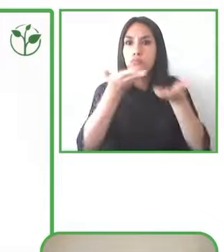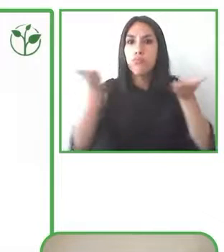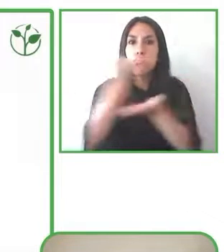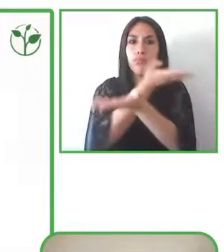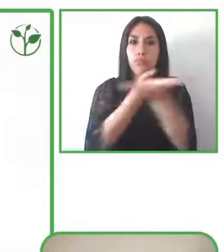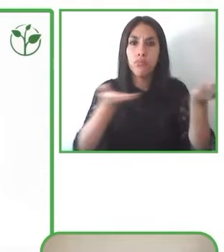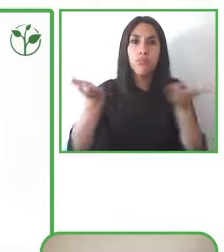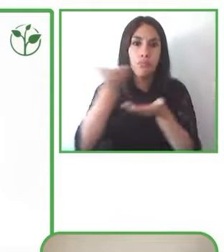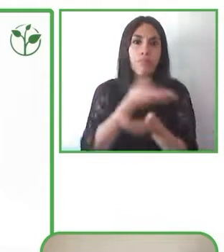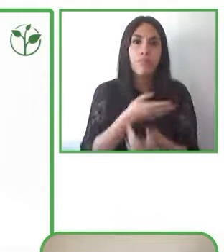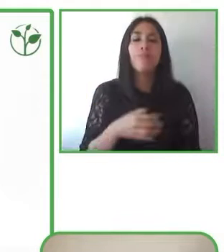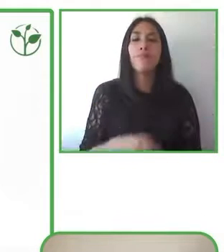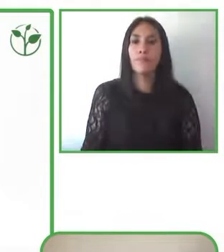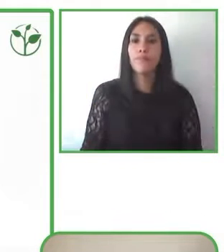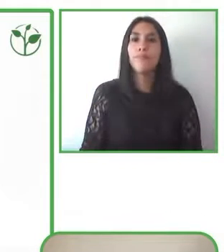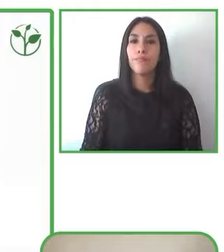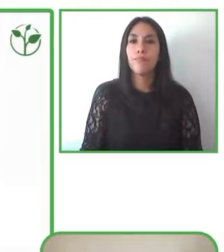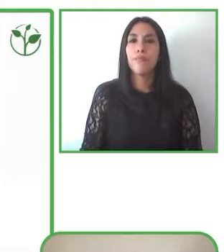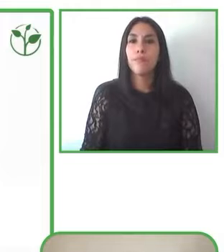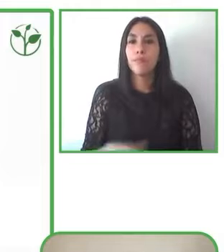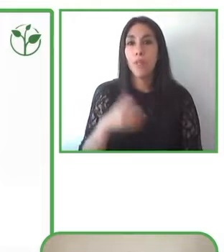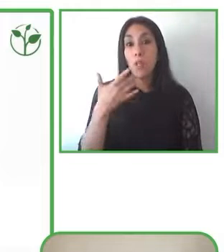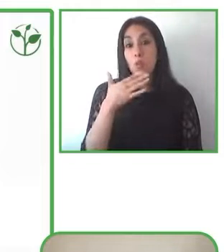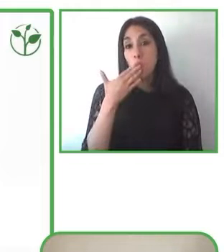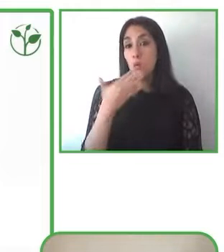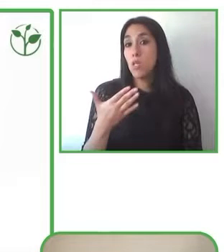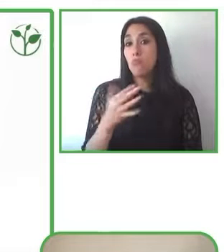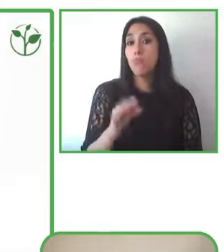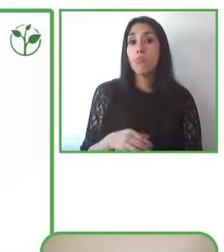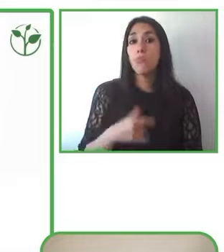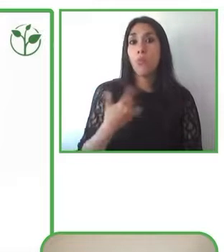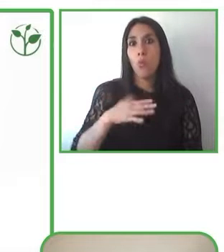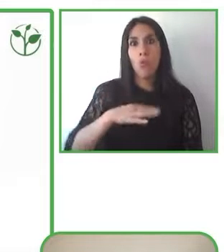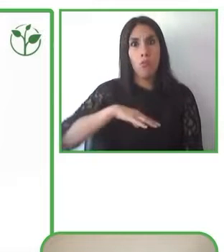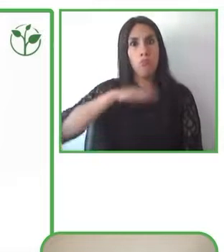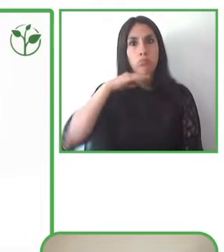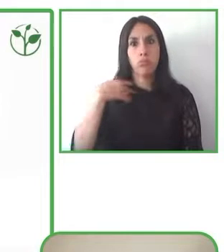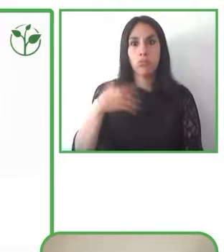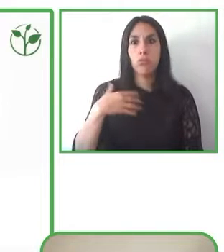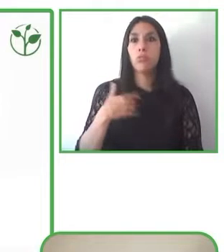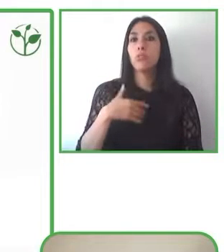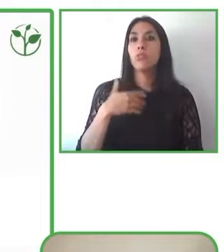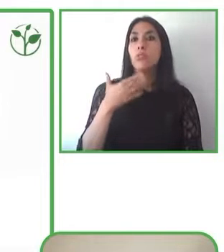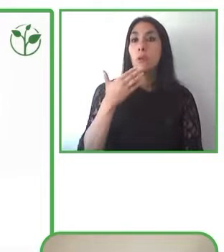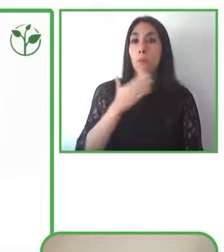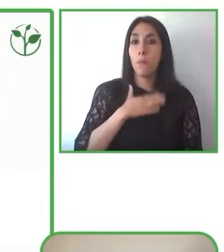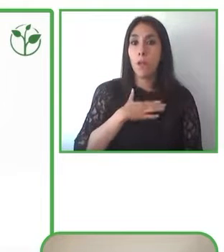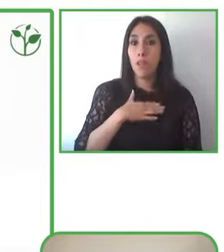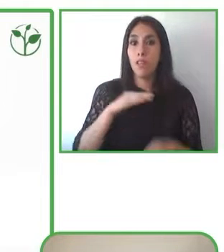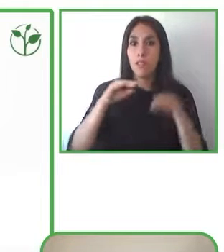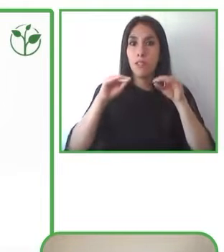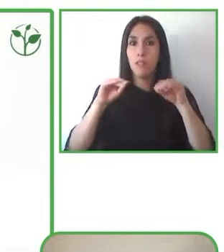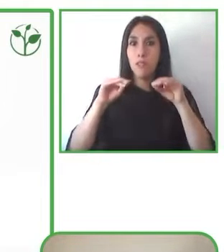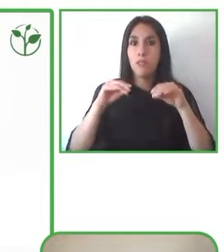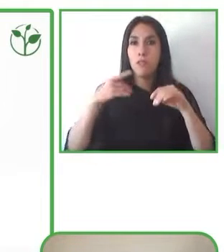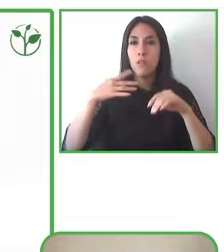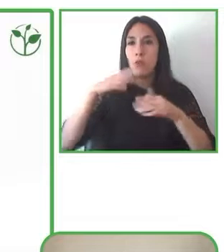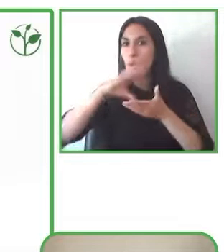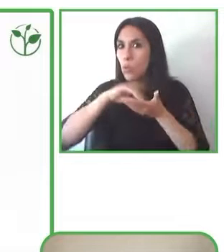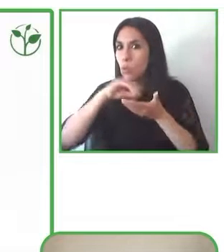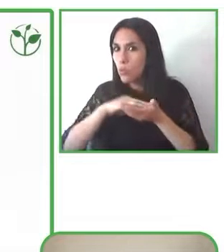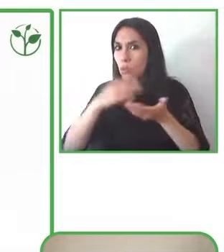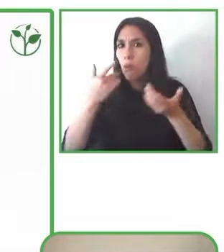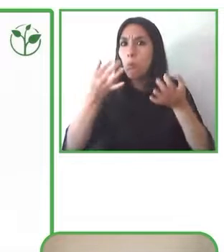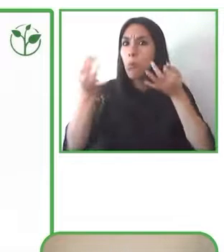ellos me enriquece también por supuesto a mí que siempre acabo aprendiendo cosas nuevas con ellos y creo que es algo que aporta